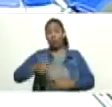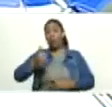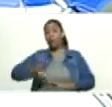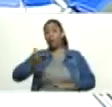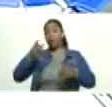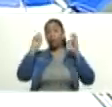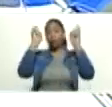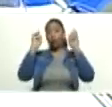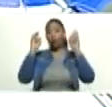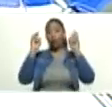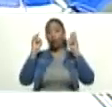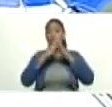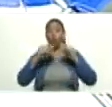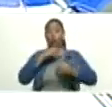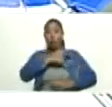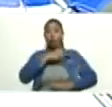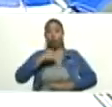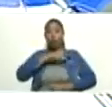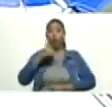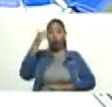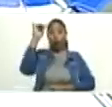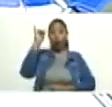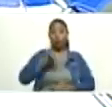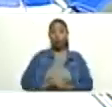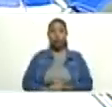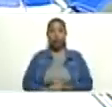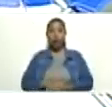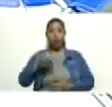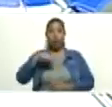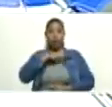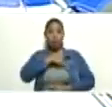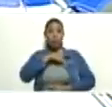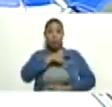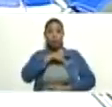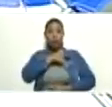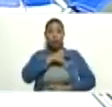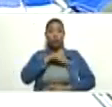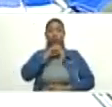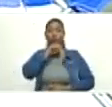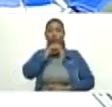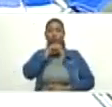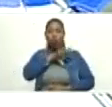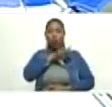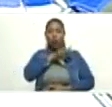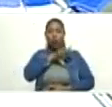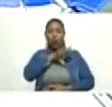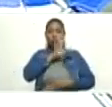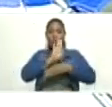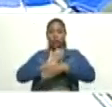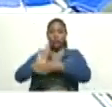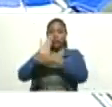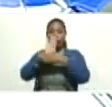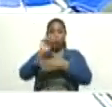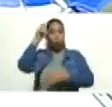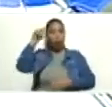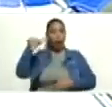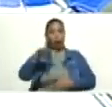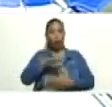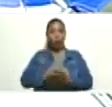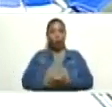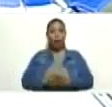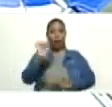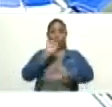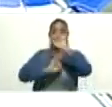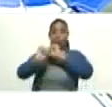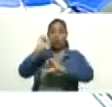de toda la misión que nosotros cumplimos. Esta misión histórica de proteger a nuestro pueblo, de defender